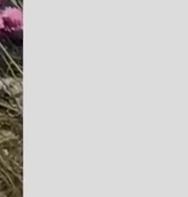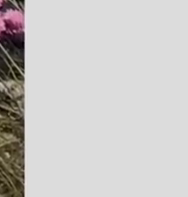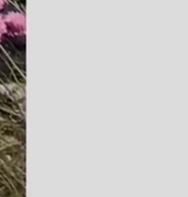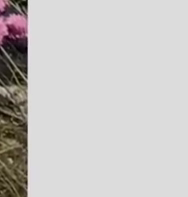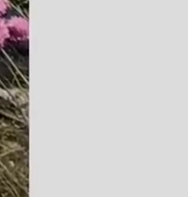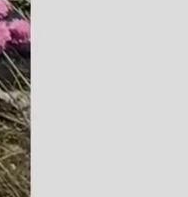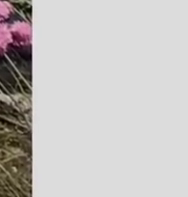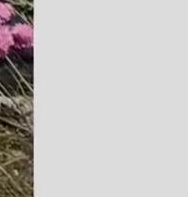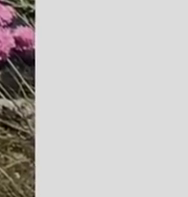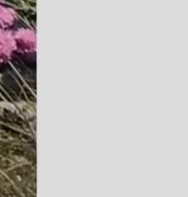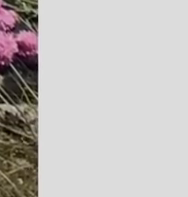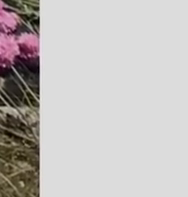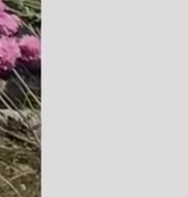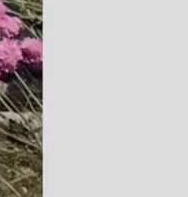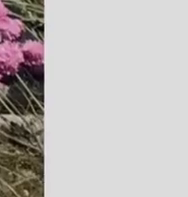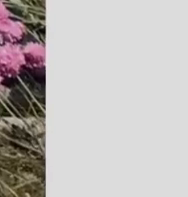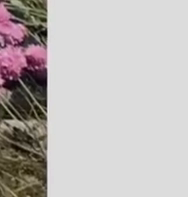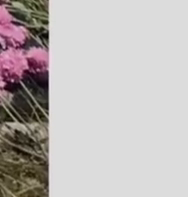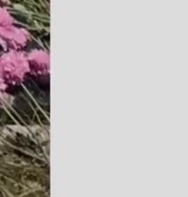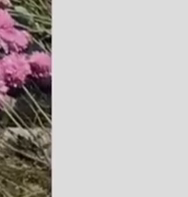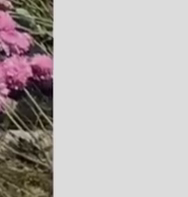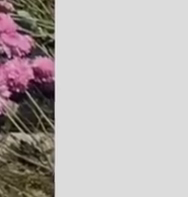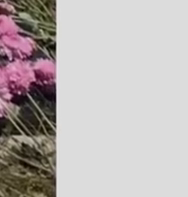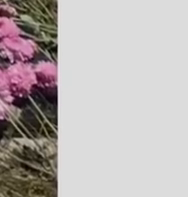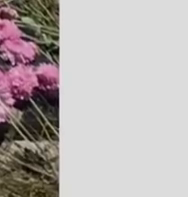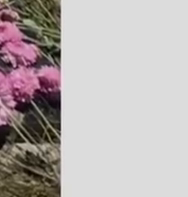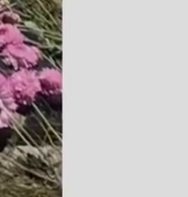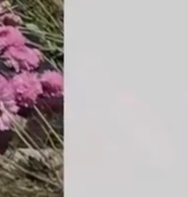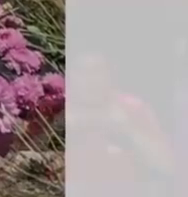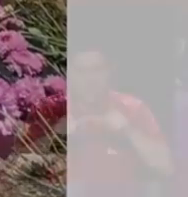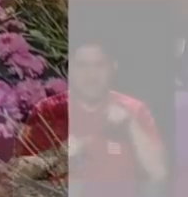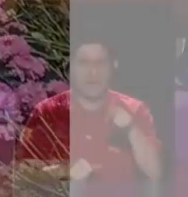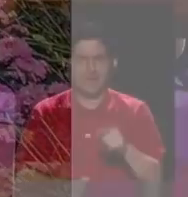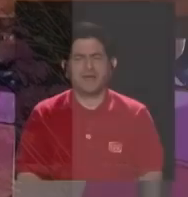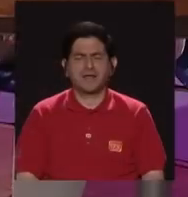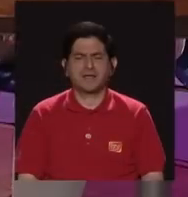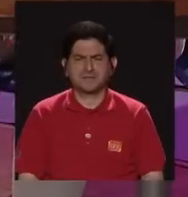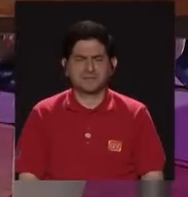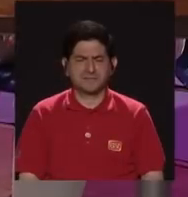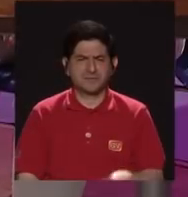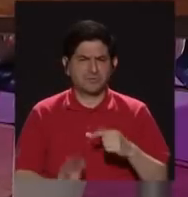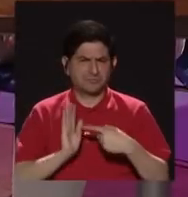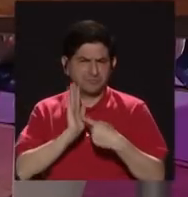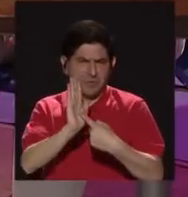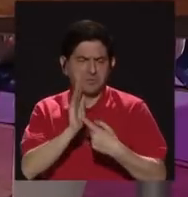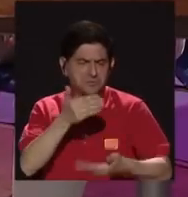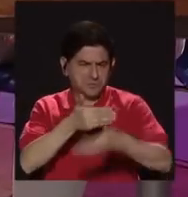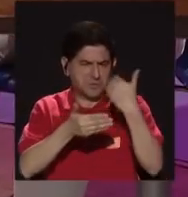con esos 41 cuerpos. Entonces, sigue respondiendo a este señalamiento que tú haces.